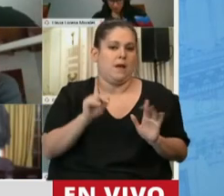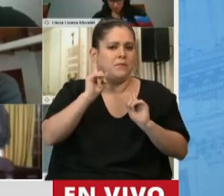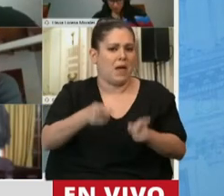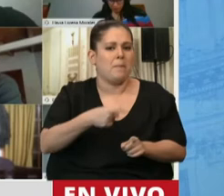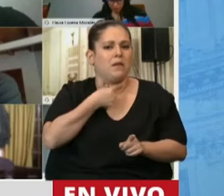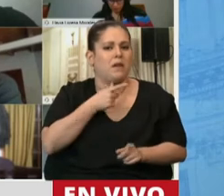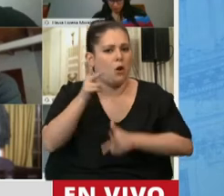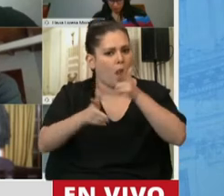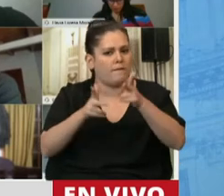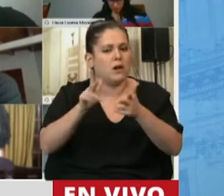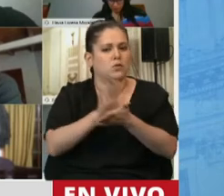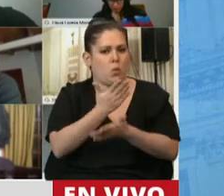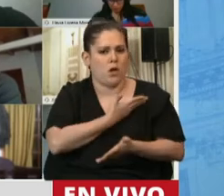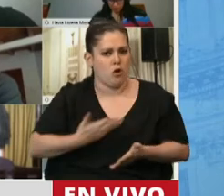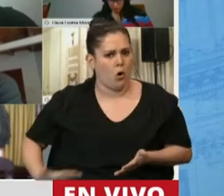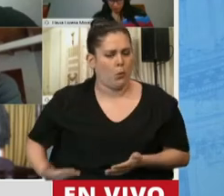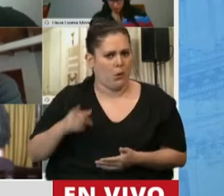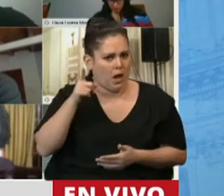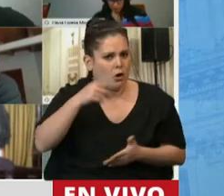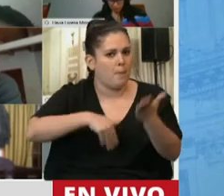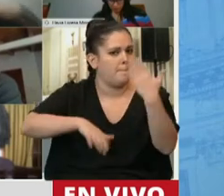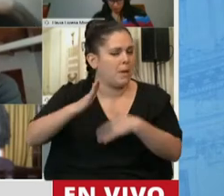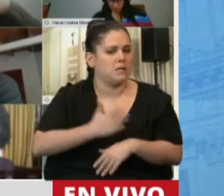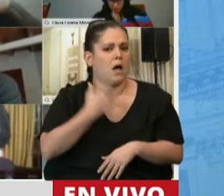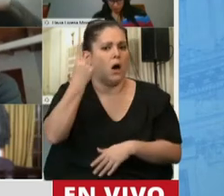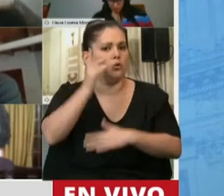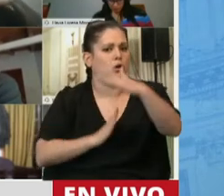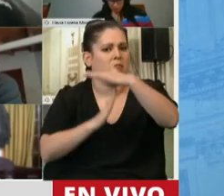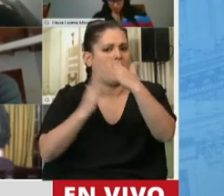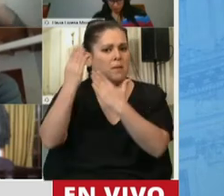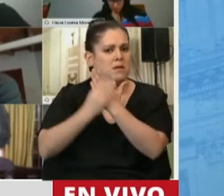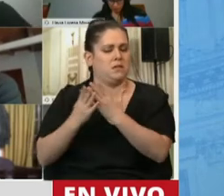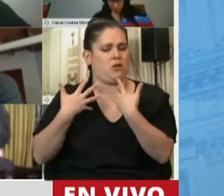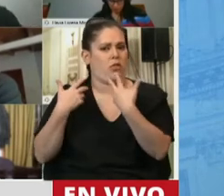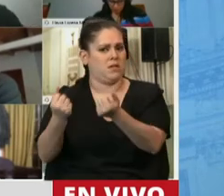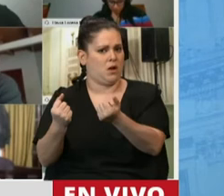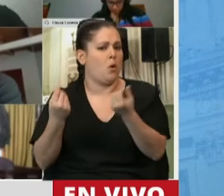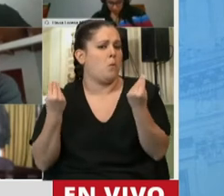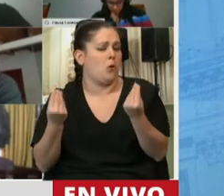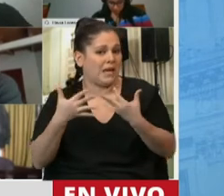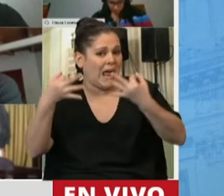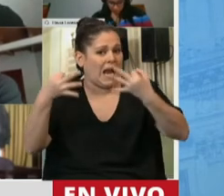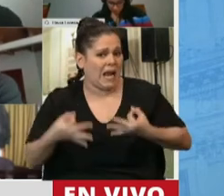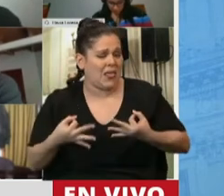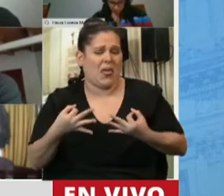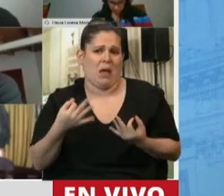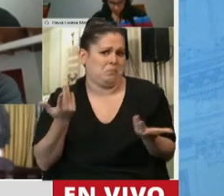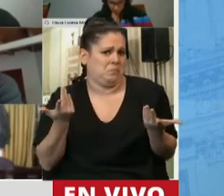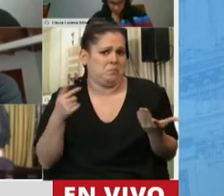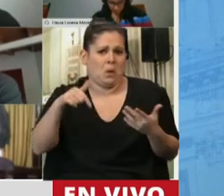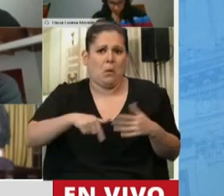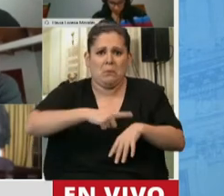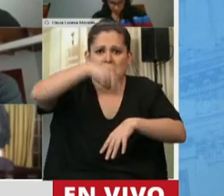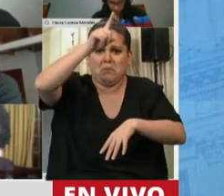gobierno y fundamentalmente a las autoridades de salud, porque no tiene sentido discutir toda una